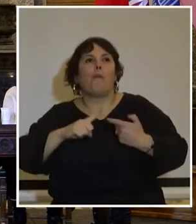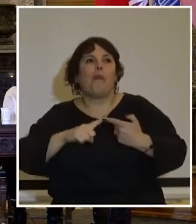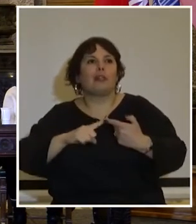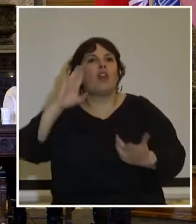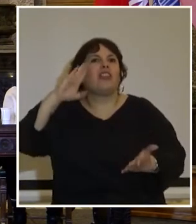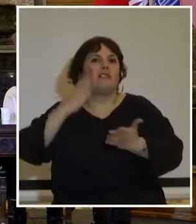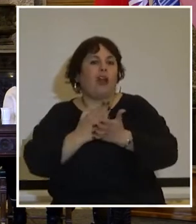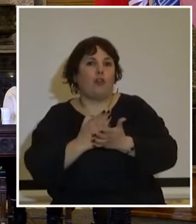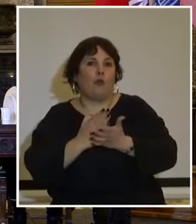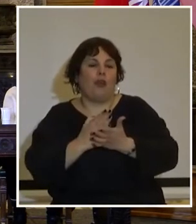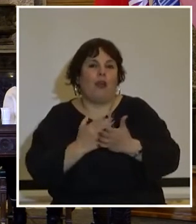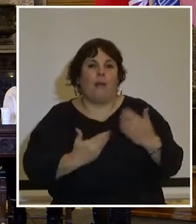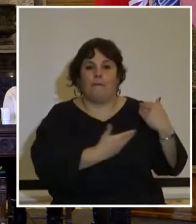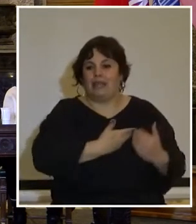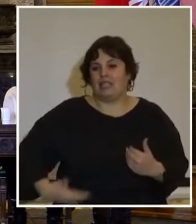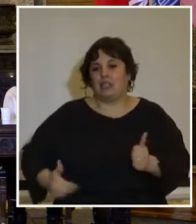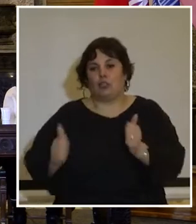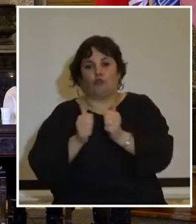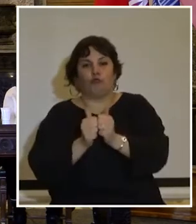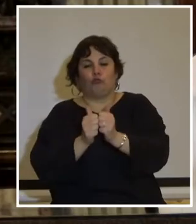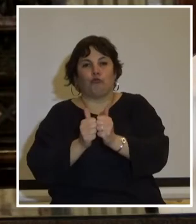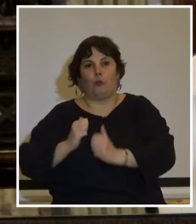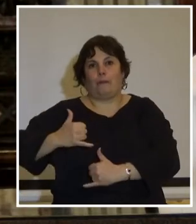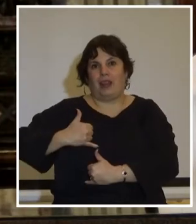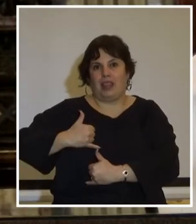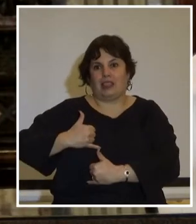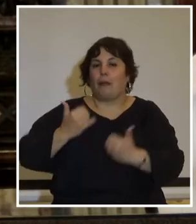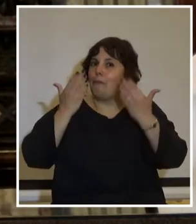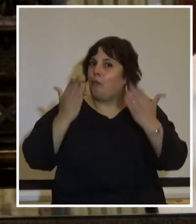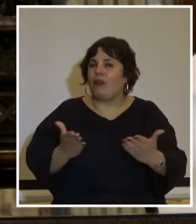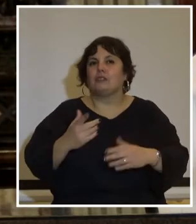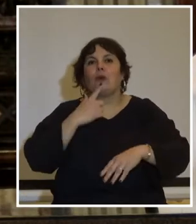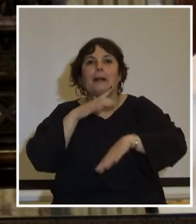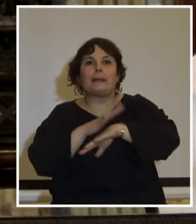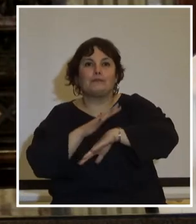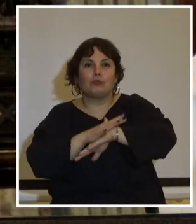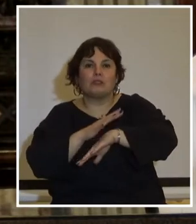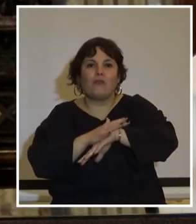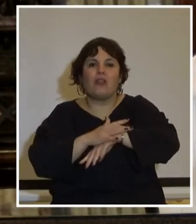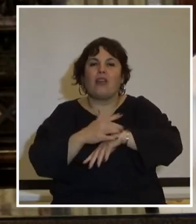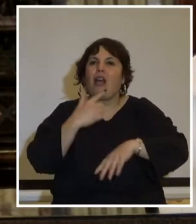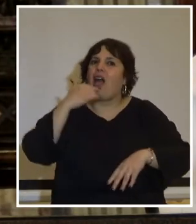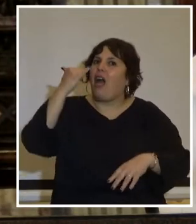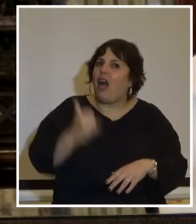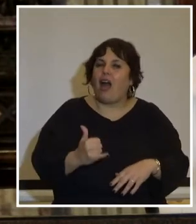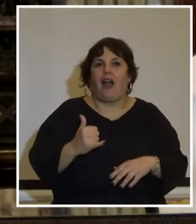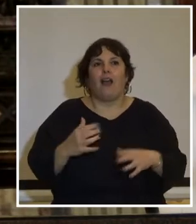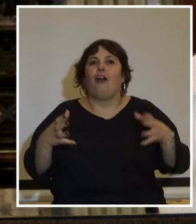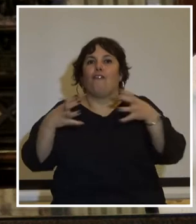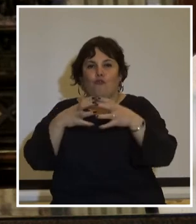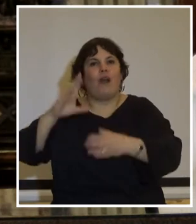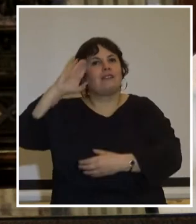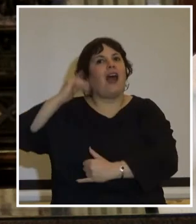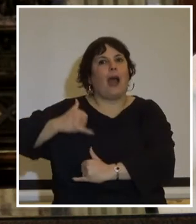dictadura civil-militar. Por eso, la responsabilidad que tiene, nada menos que las Fuerzas Armadas,